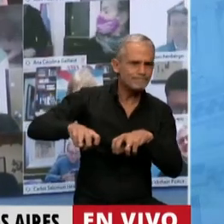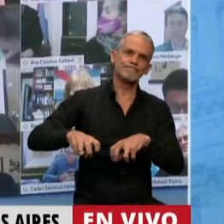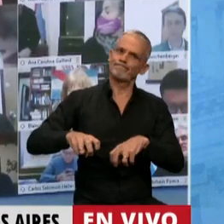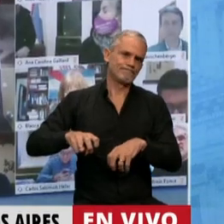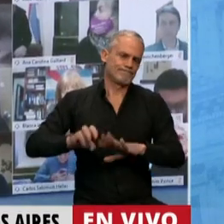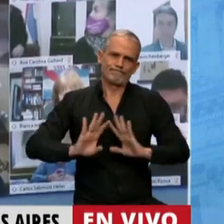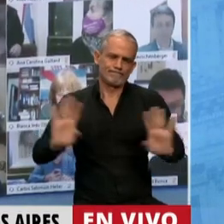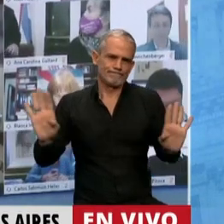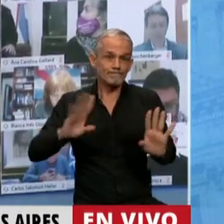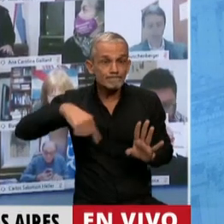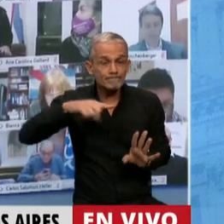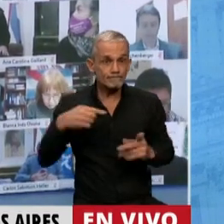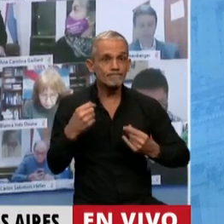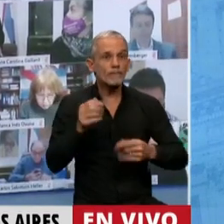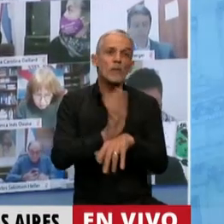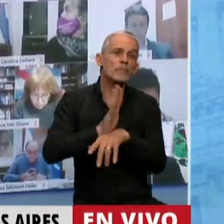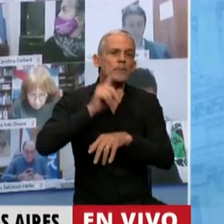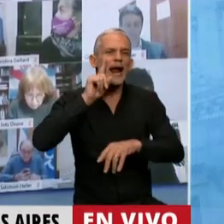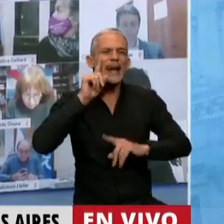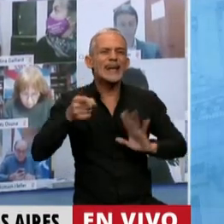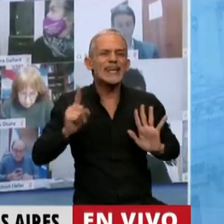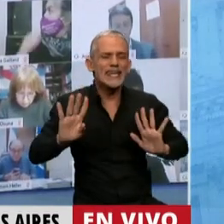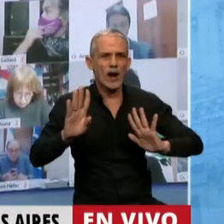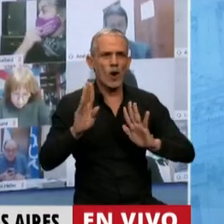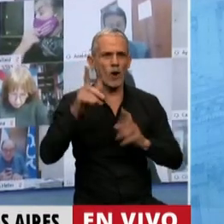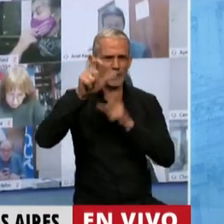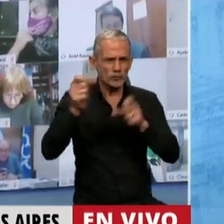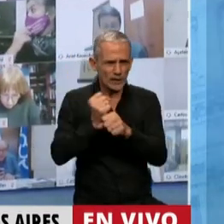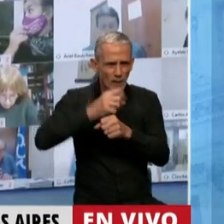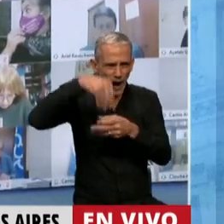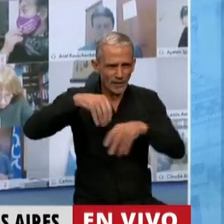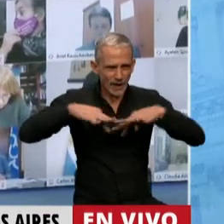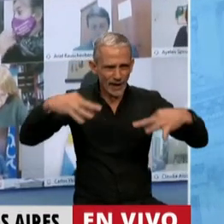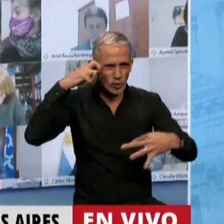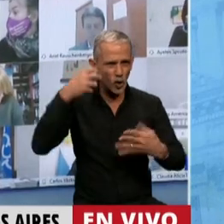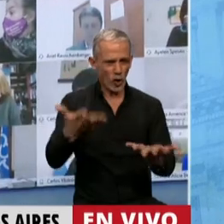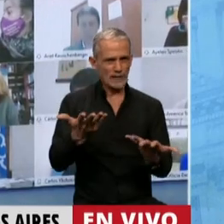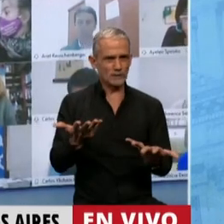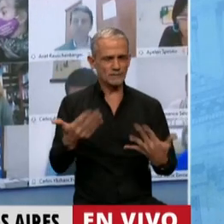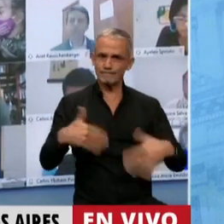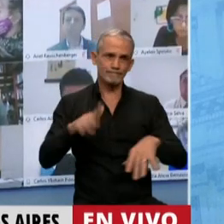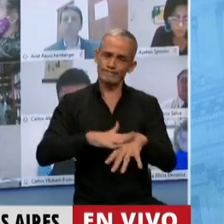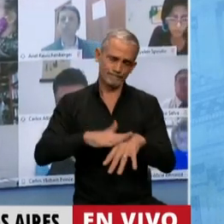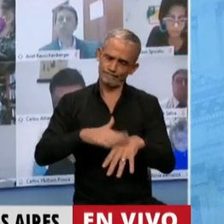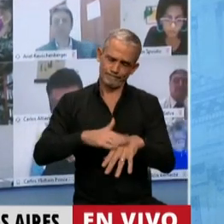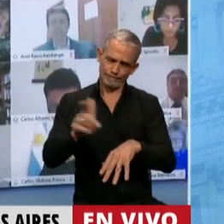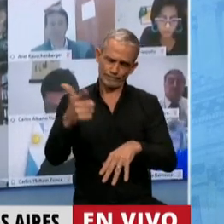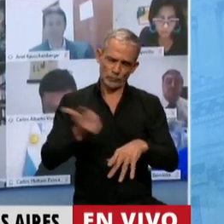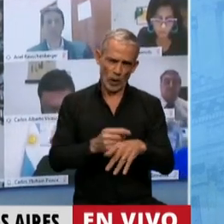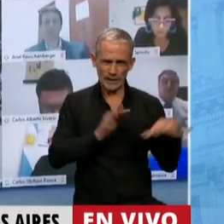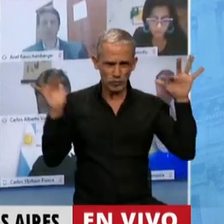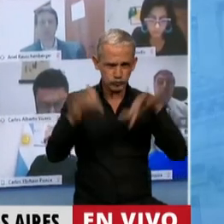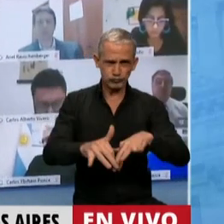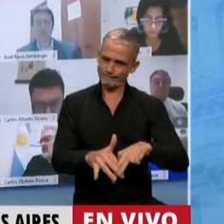decir que se está poniendo en riesgo a los trabajadores de la Cámara también con esta medida irresponsable de escopar el recinto.